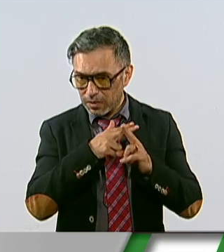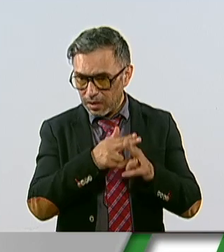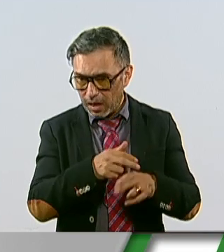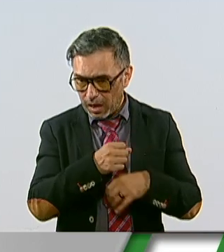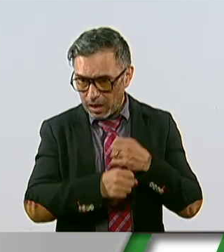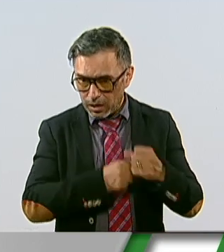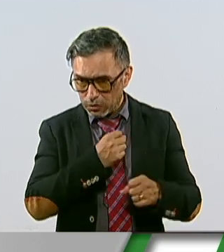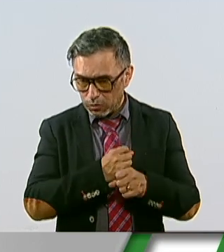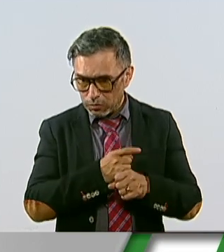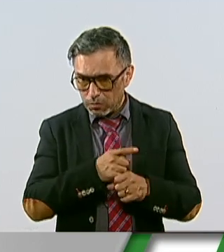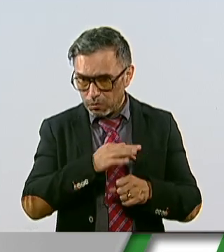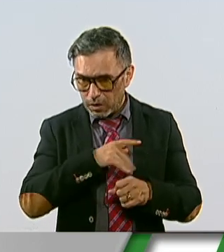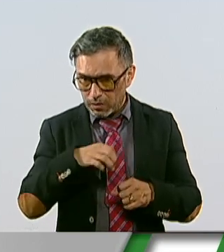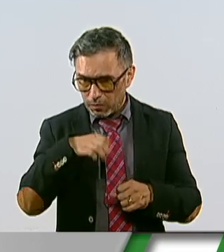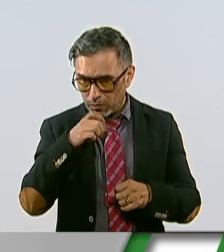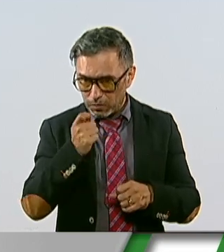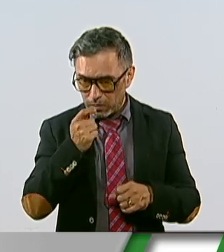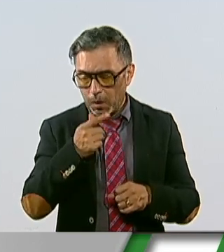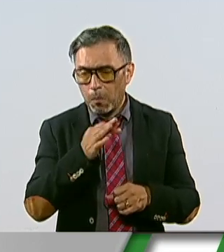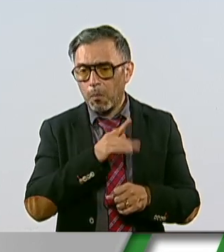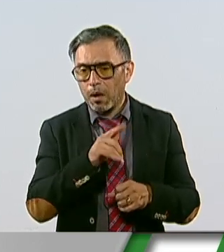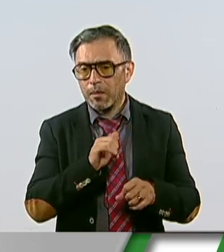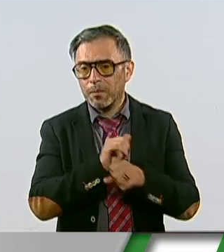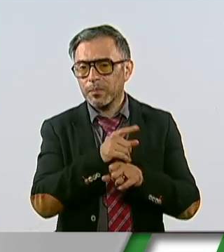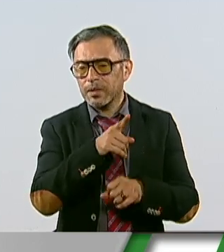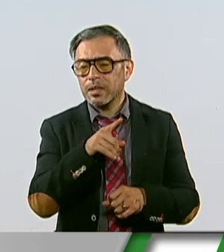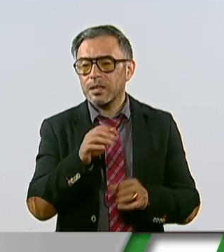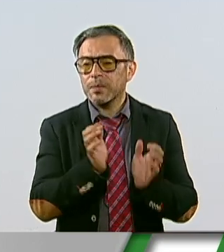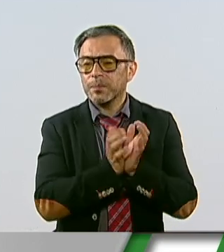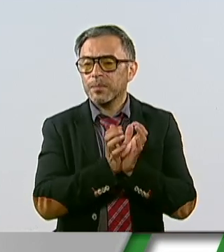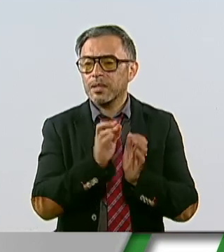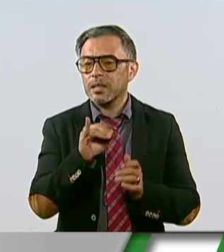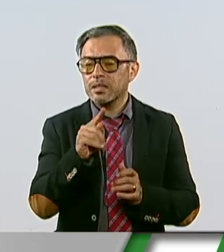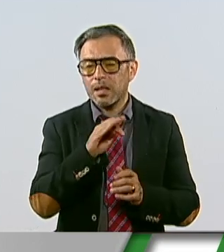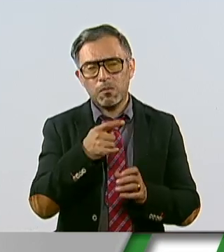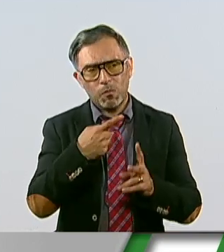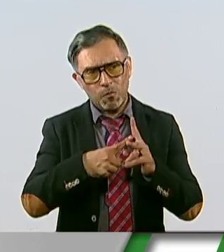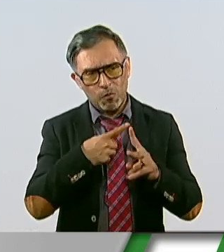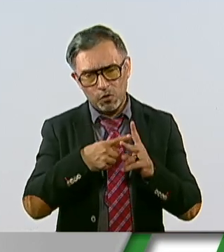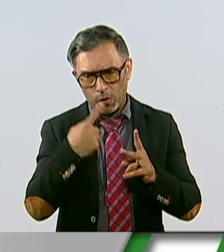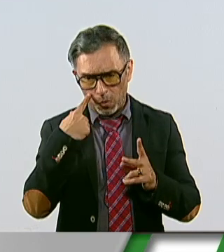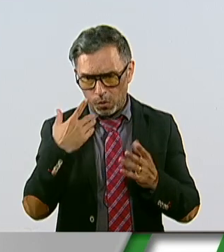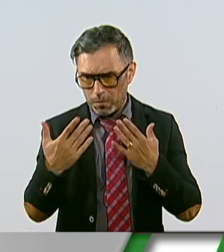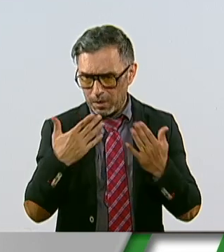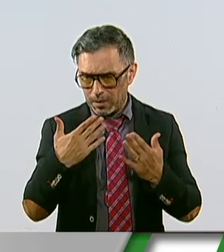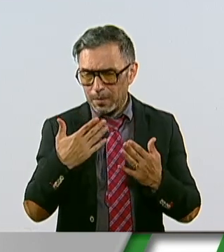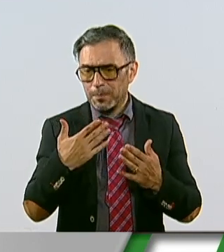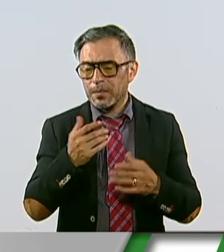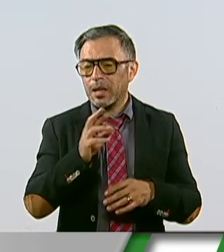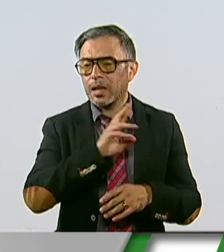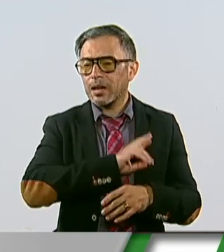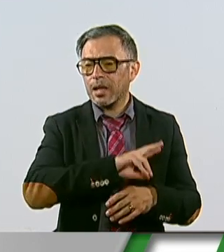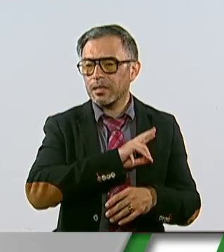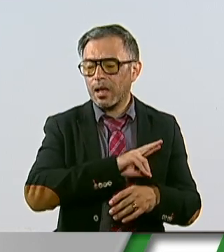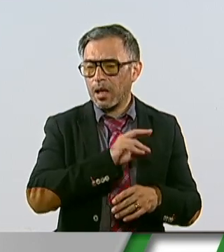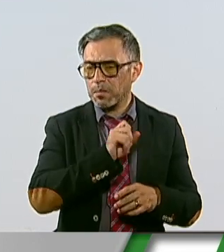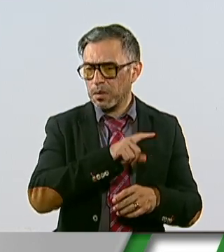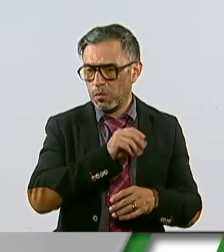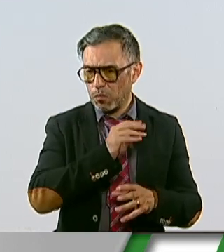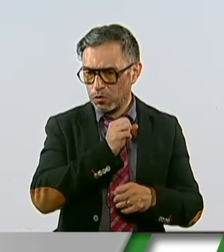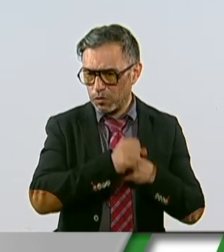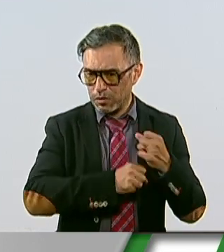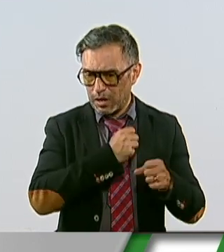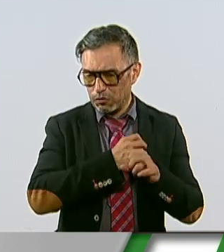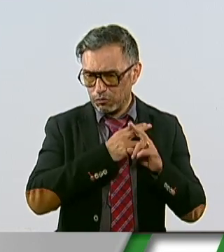puedan solicitar al Issste el cálculo comparativo entre la renta vitalicia que tienen derecho